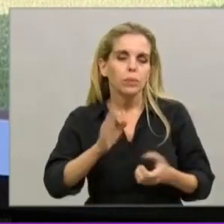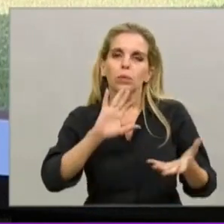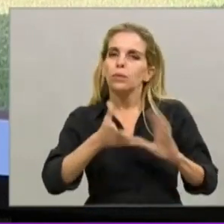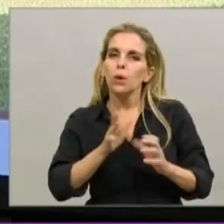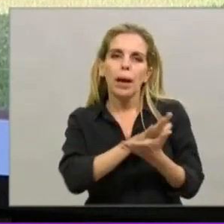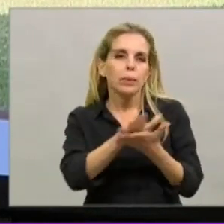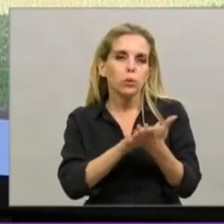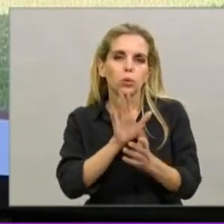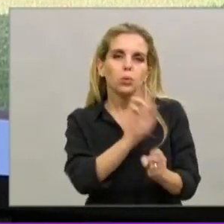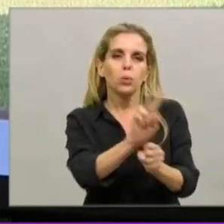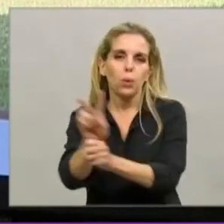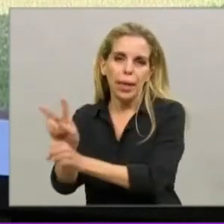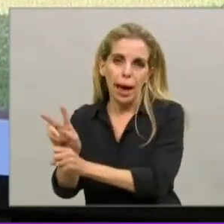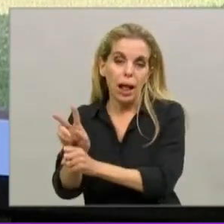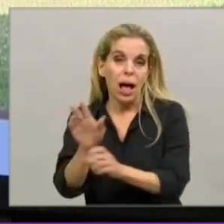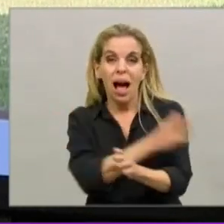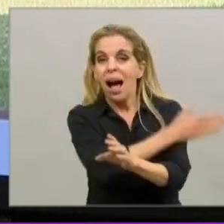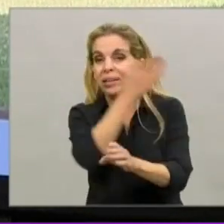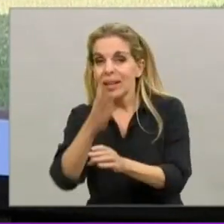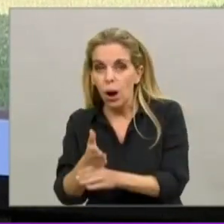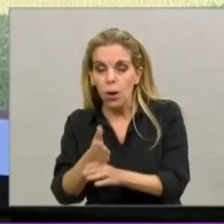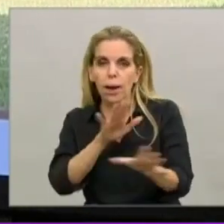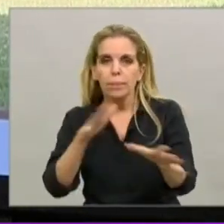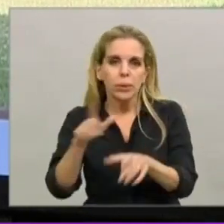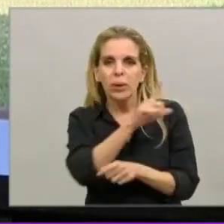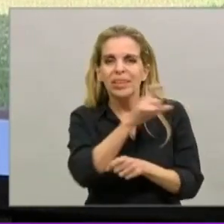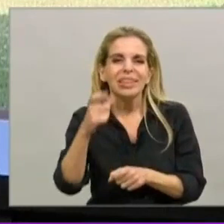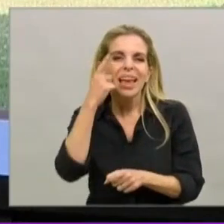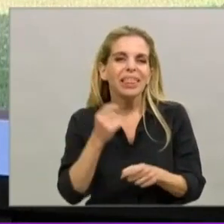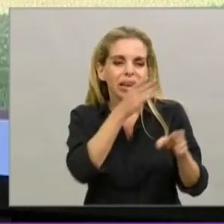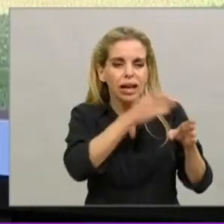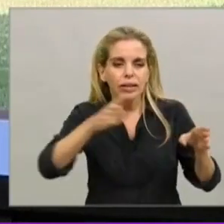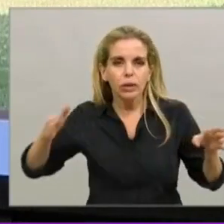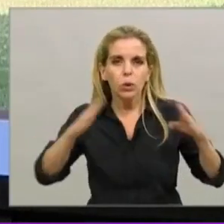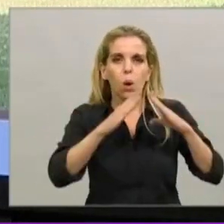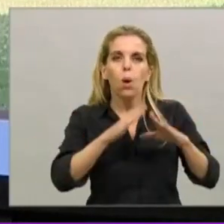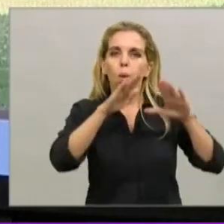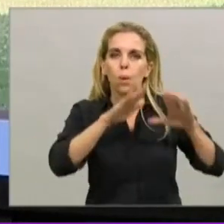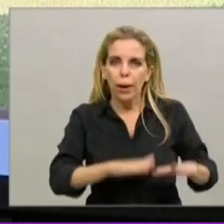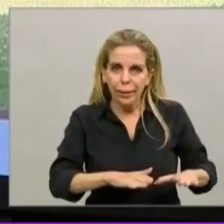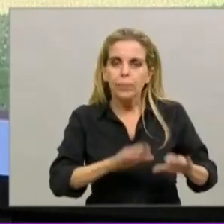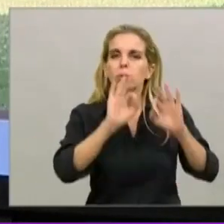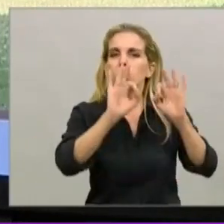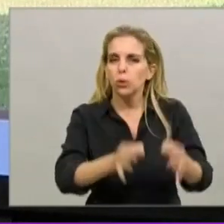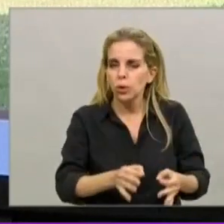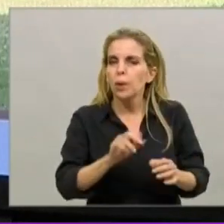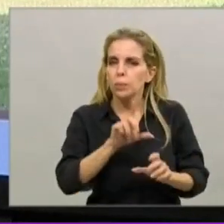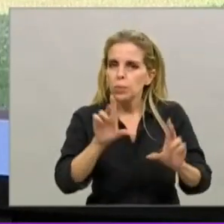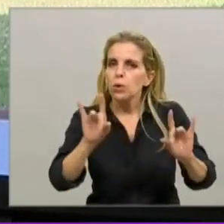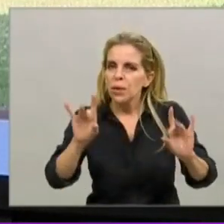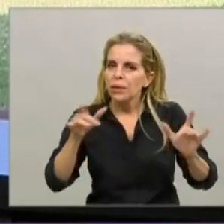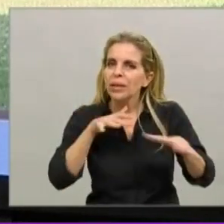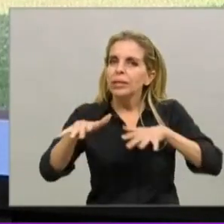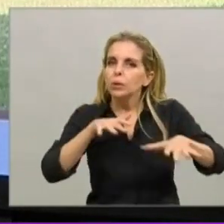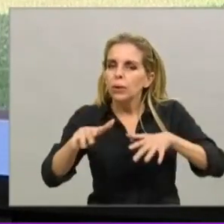Van casi 100 días de cuarentena, yo sé que es duro, genera mucha angustia para todos, para comerciantes que no pueden trabajar, que la